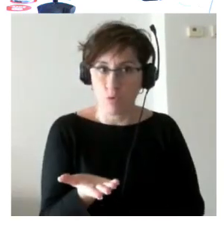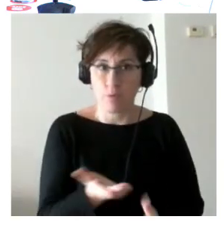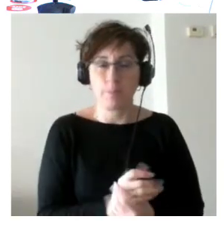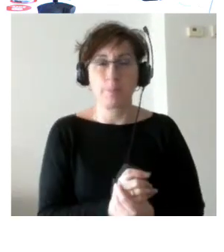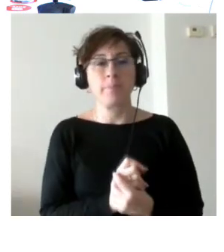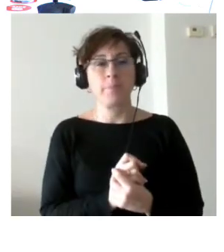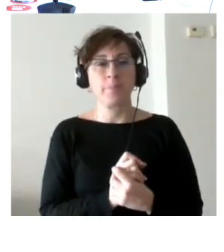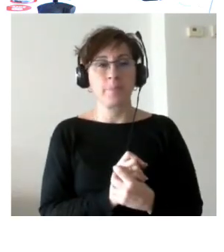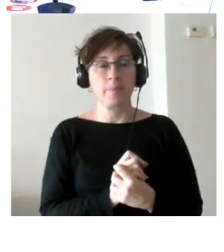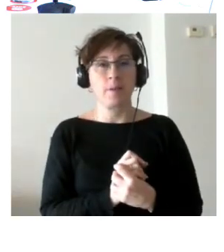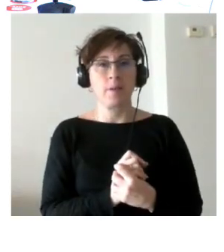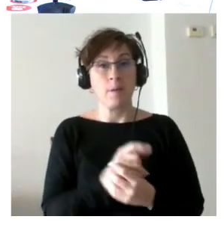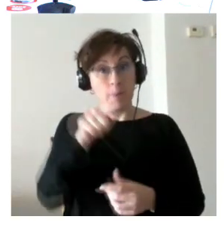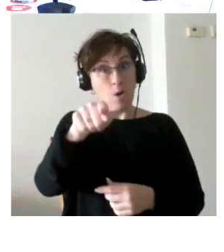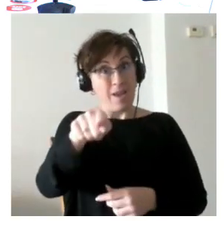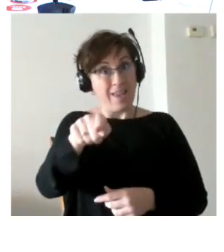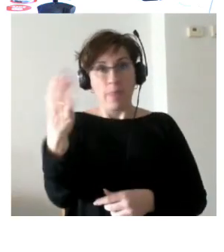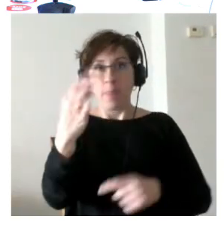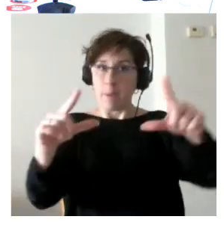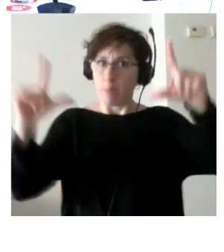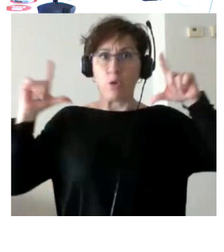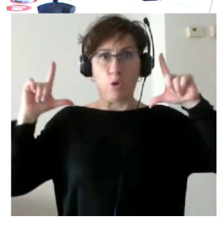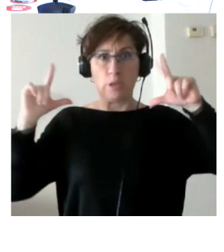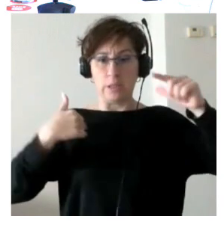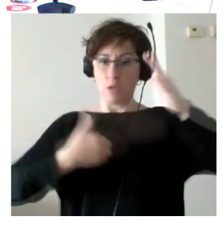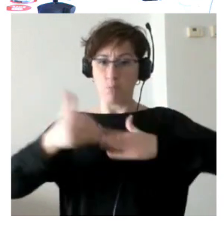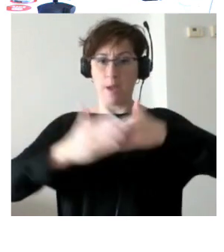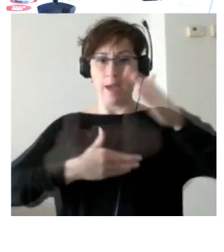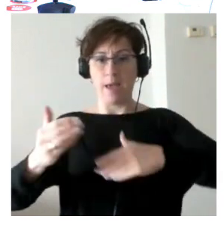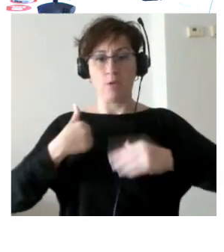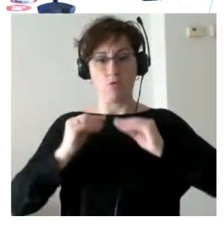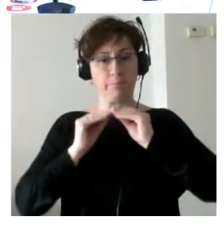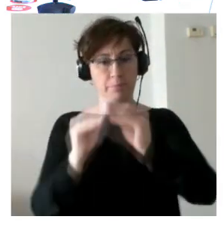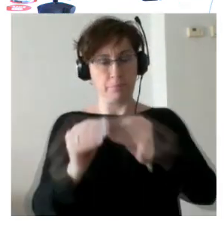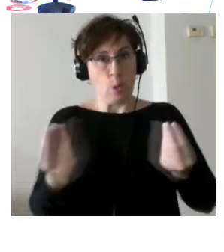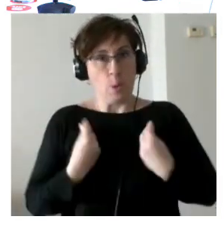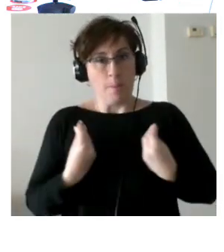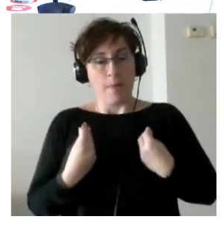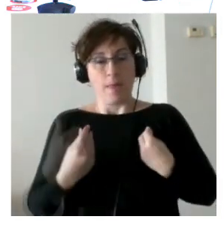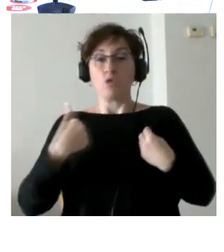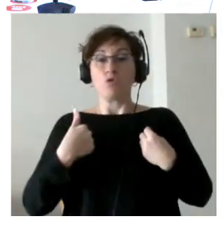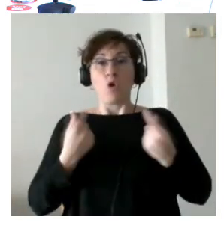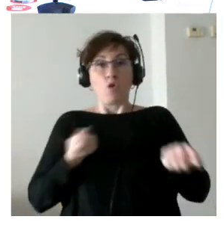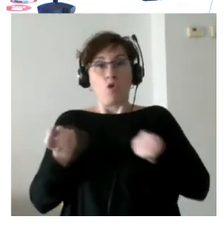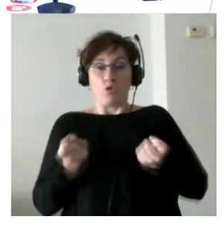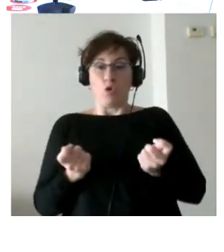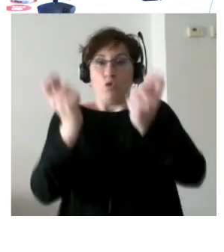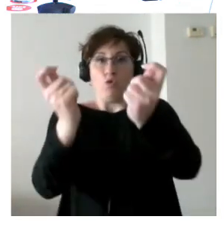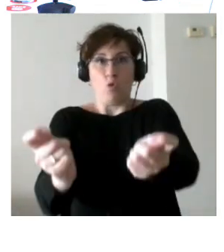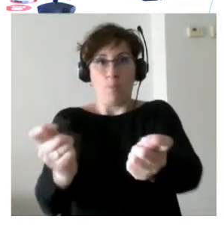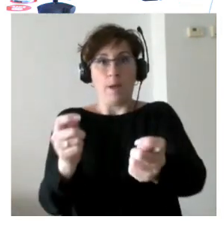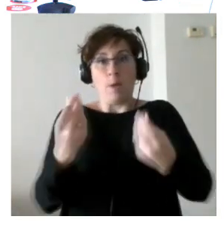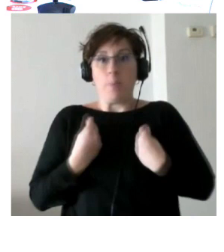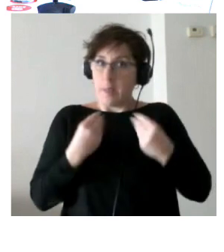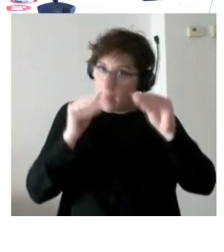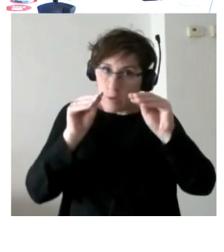la persona tiene que ser protagonista y guionista de su propia vida y darle como ese control de que su vida le pertenece a